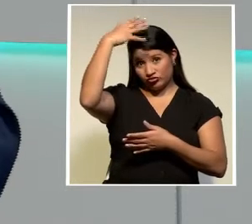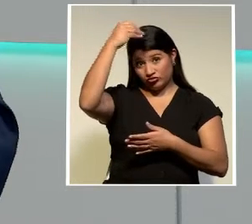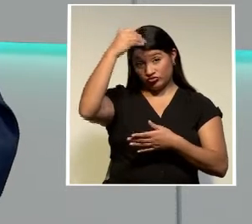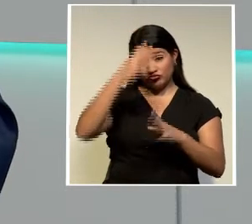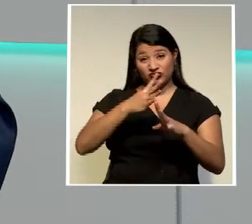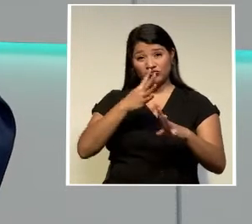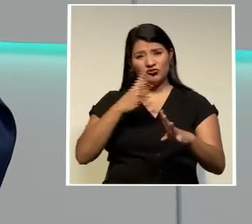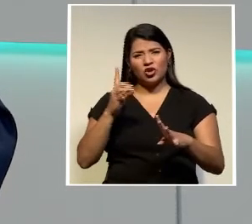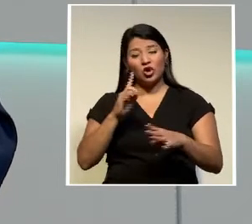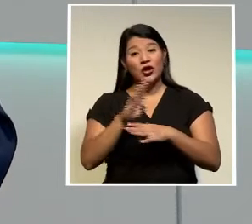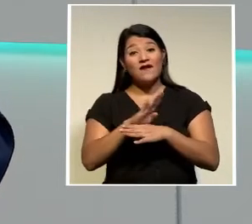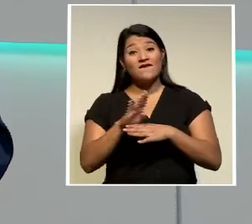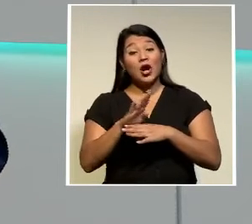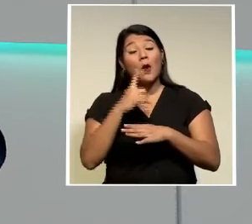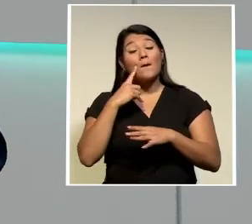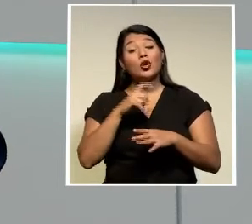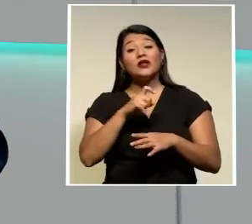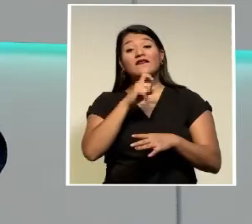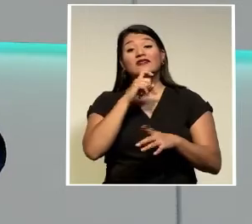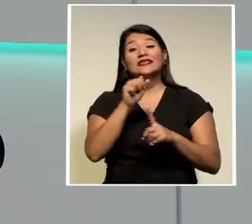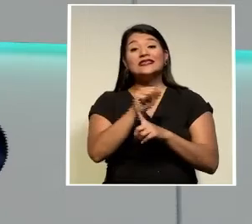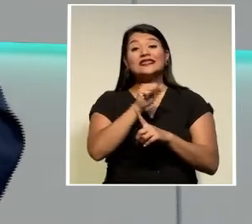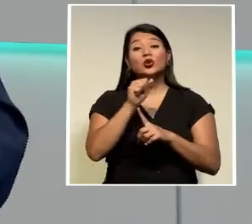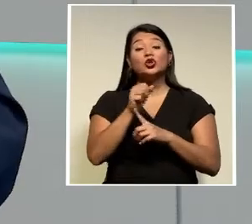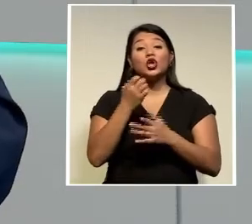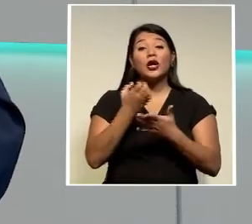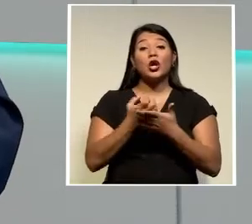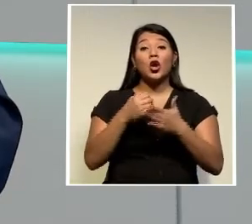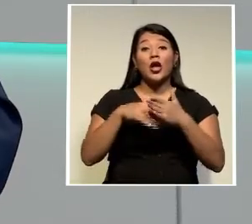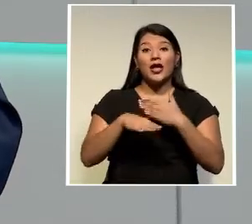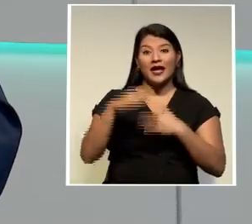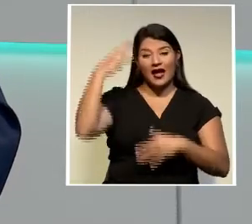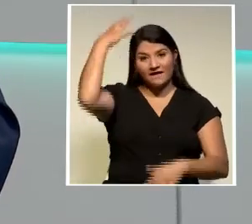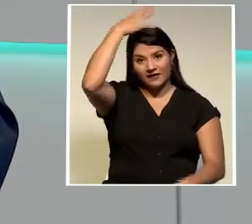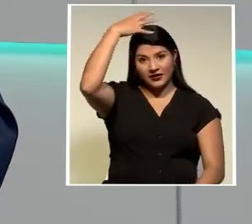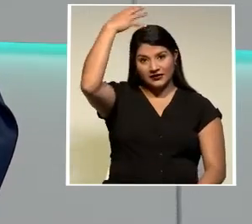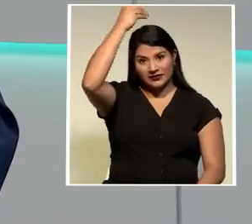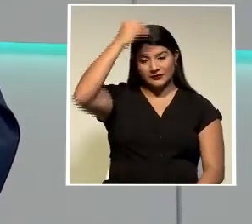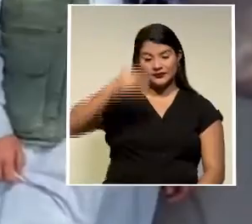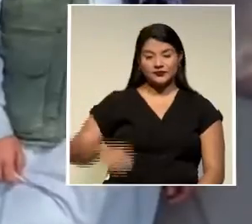situación económica que se vive en Afganistán.